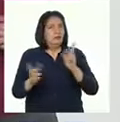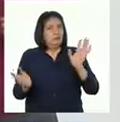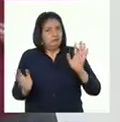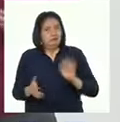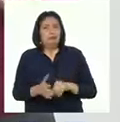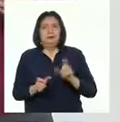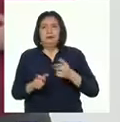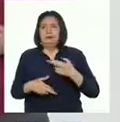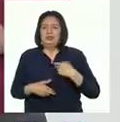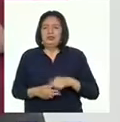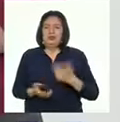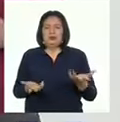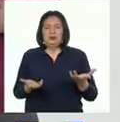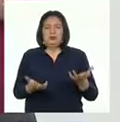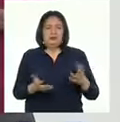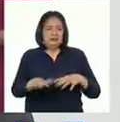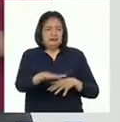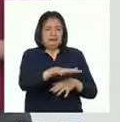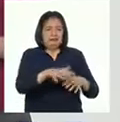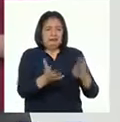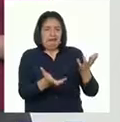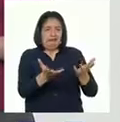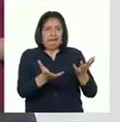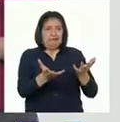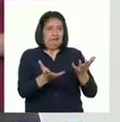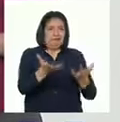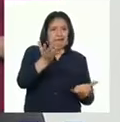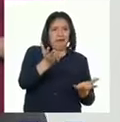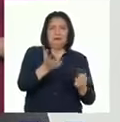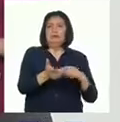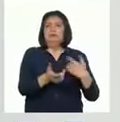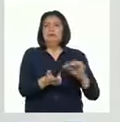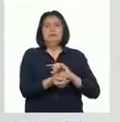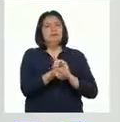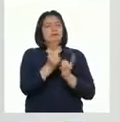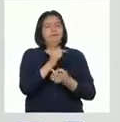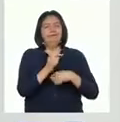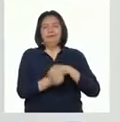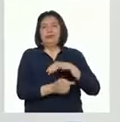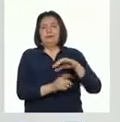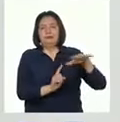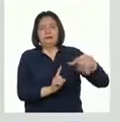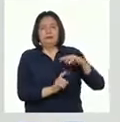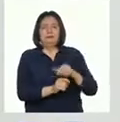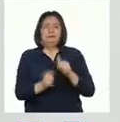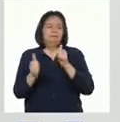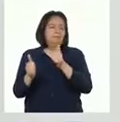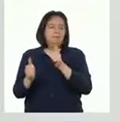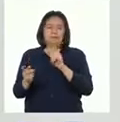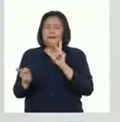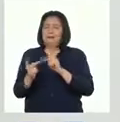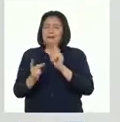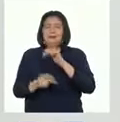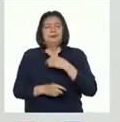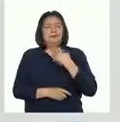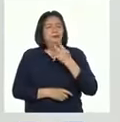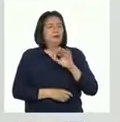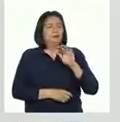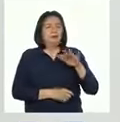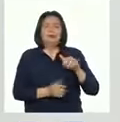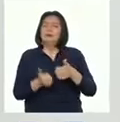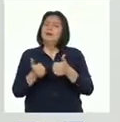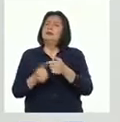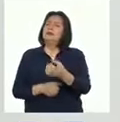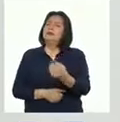ecosistemas pierden su equilibrio, lo que acaba por alterar el ambiente. Perfecto y melodioso. Ahora